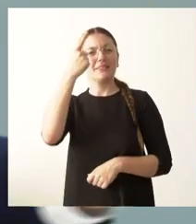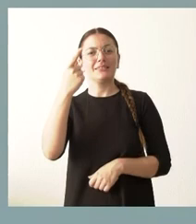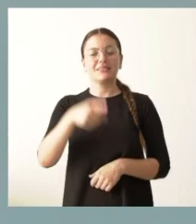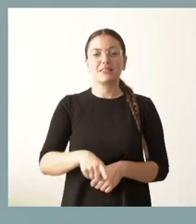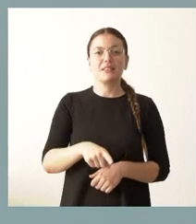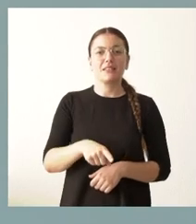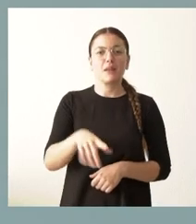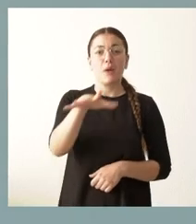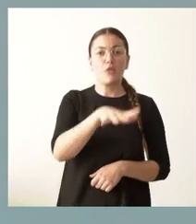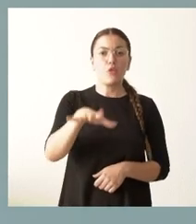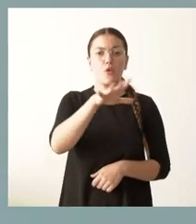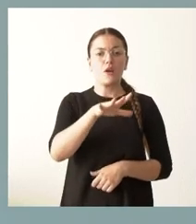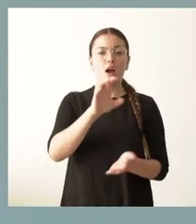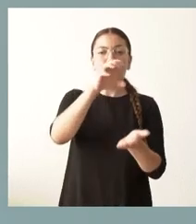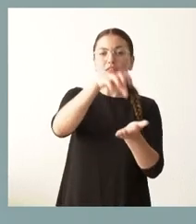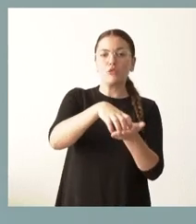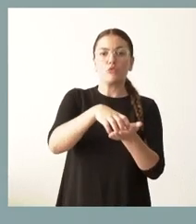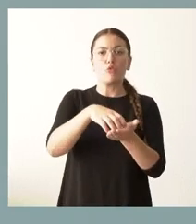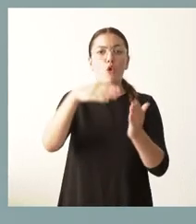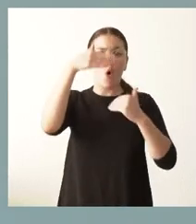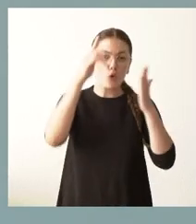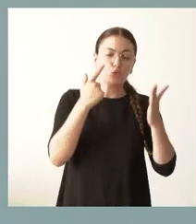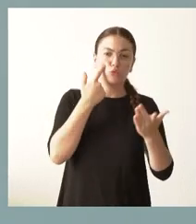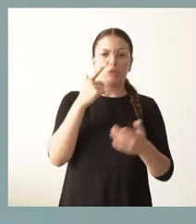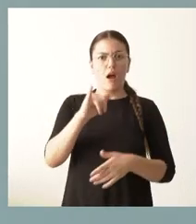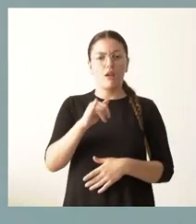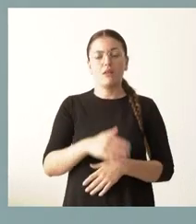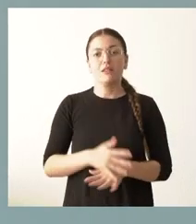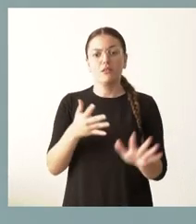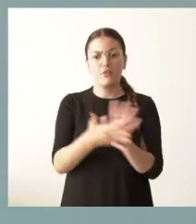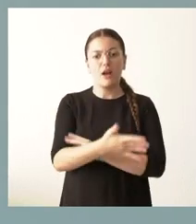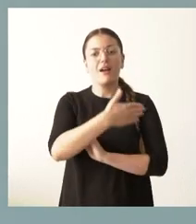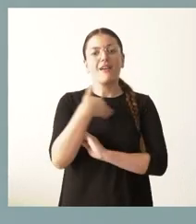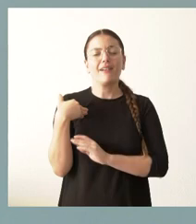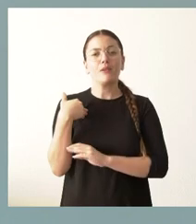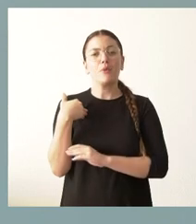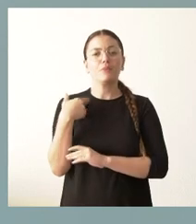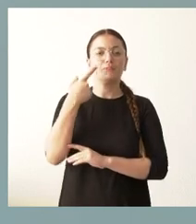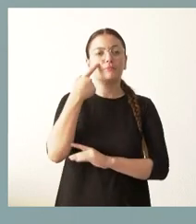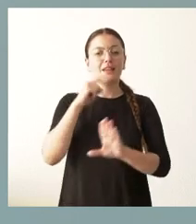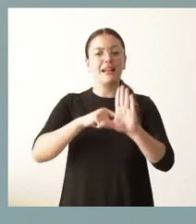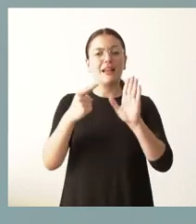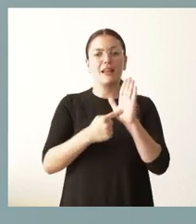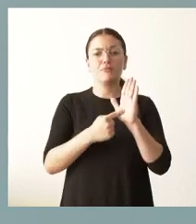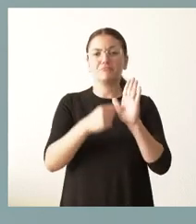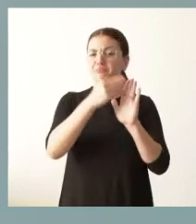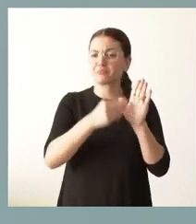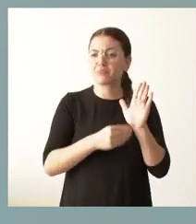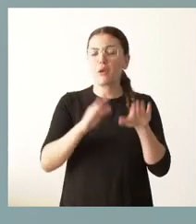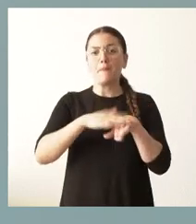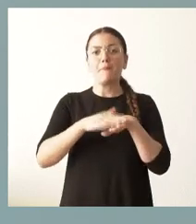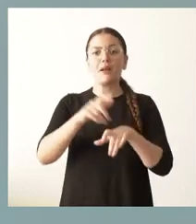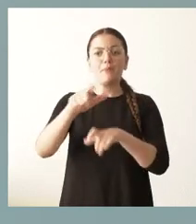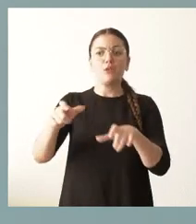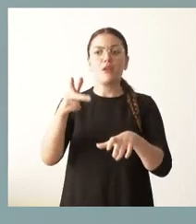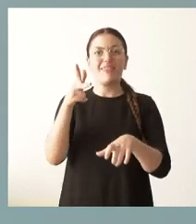prestaciones del territorio en relación con las zonas básicas de salud. Esto lo queremos regular por ley y, por tanto, que se convierta en un derecho de los ciudadanos, gobierne quien